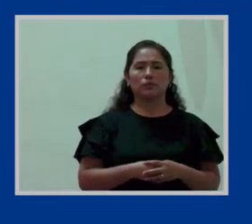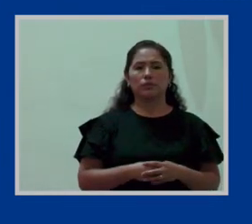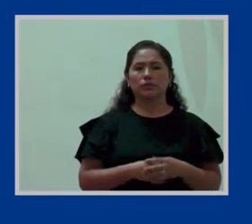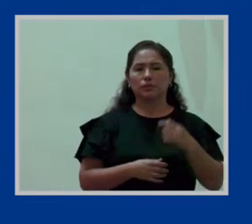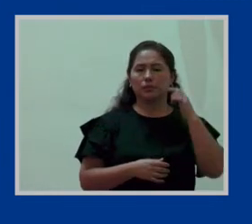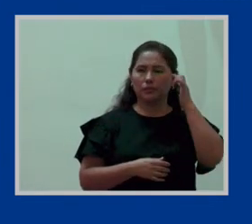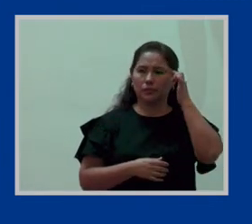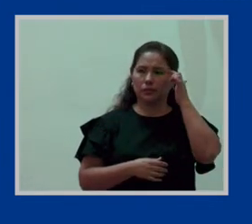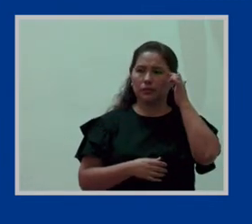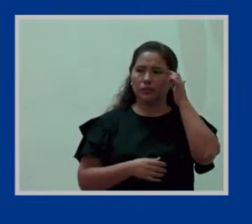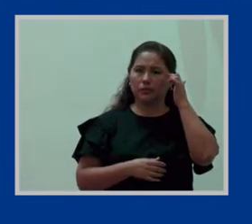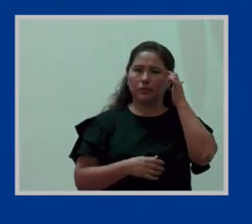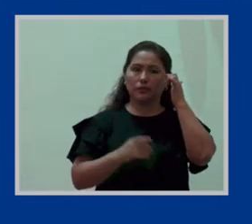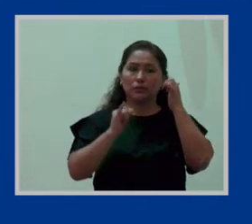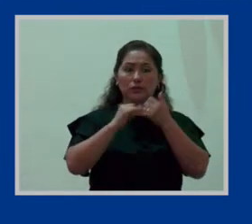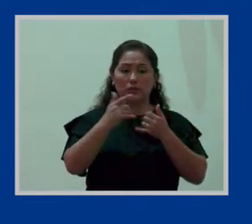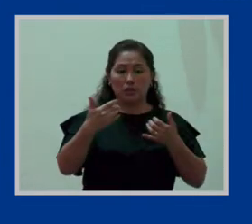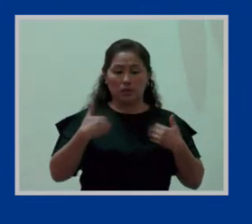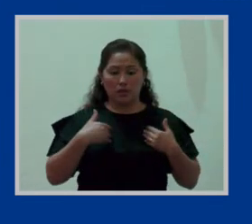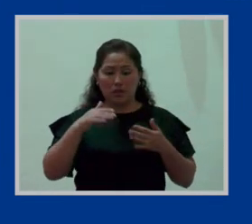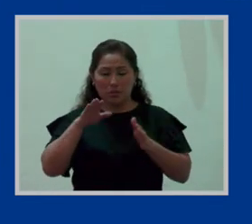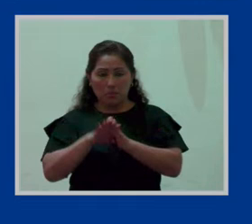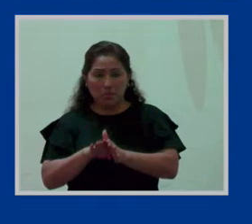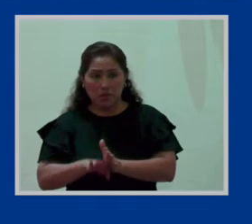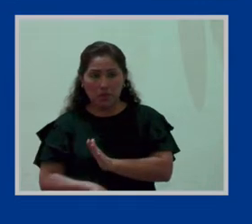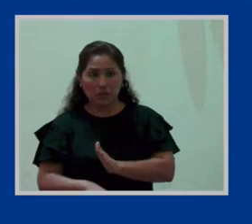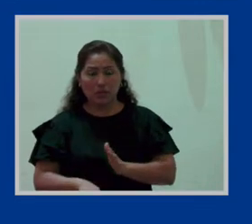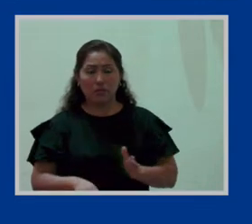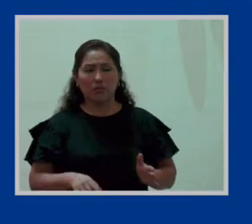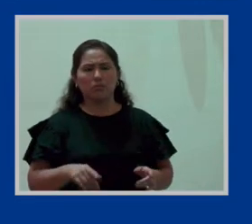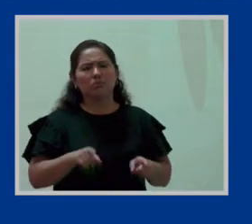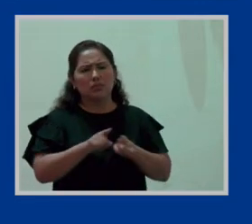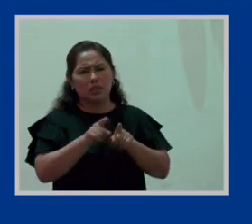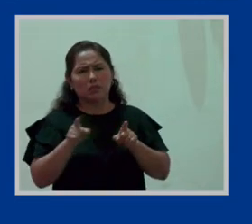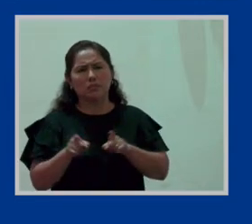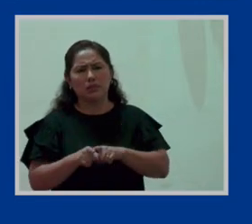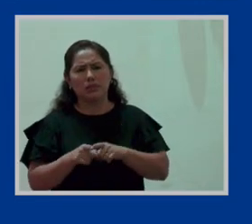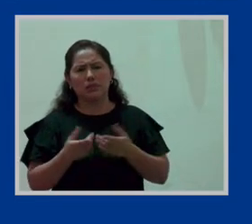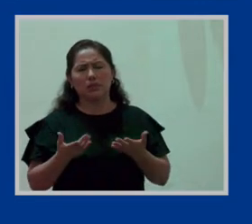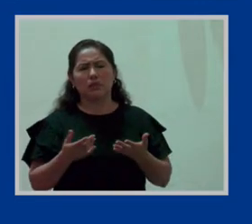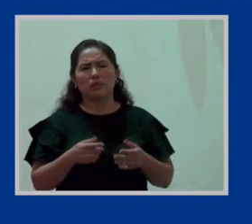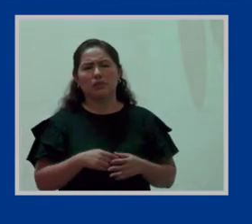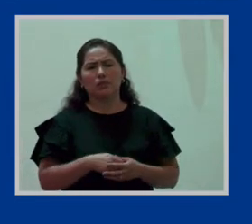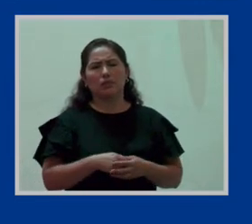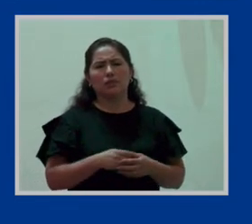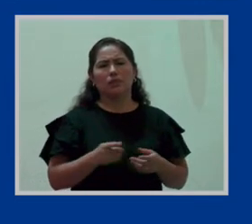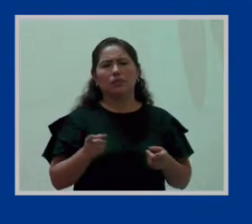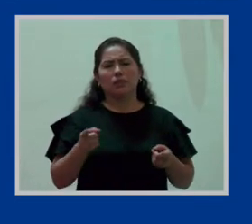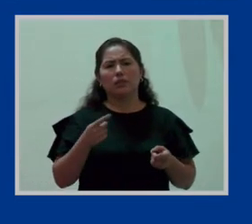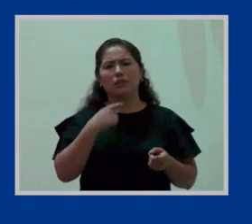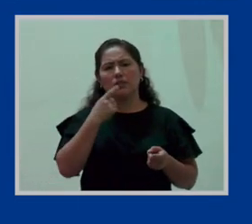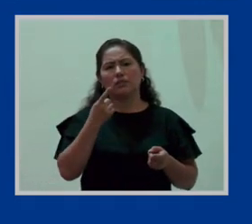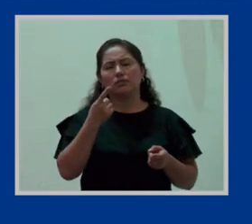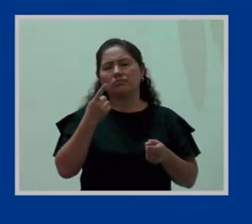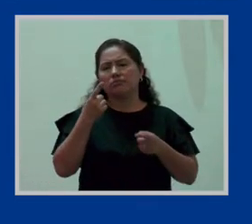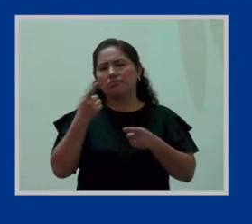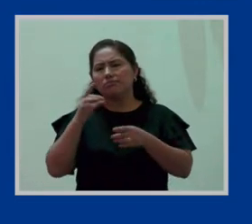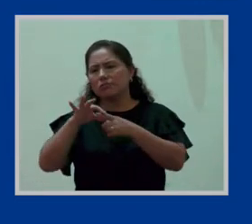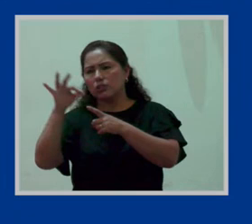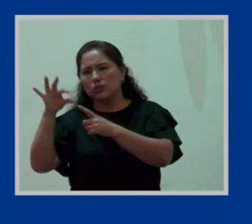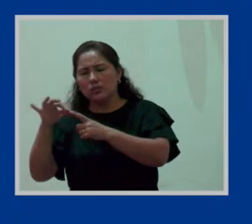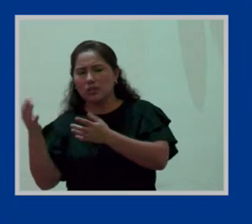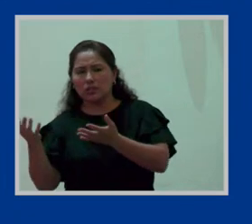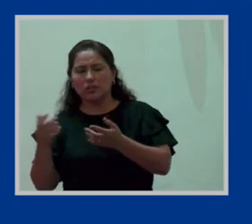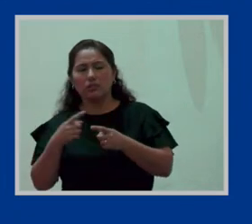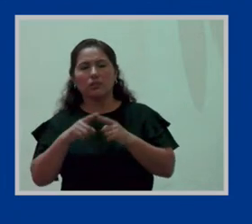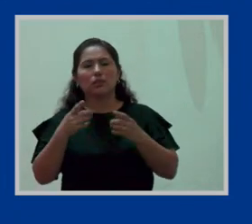tiene menos, si es que tiene menos, entonces no está obligado. No, es facultativo. Entonces,